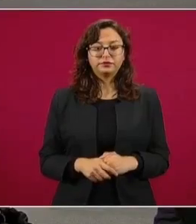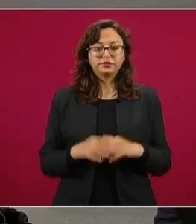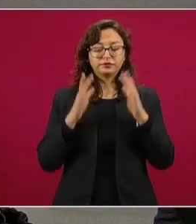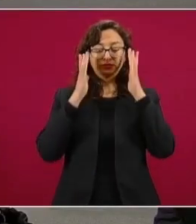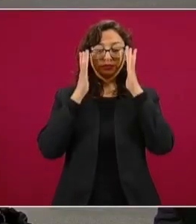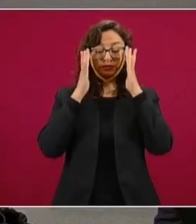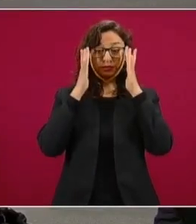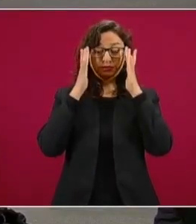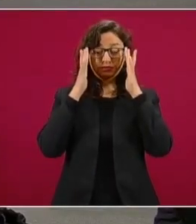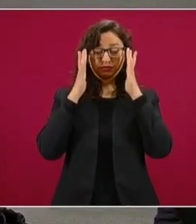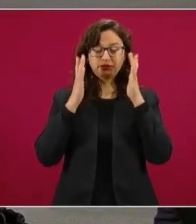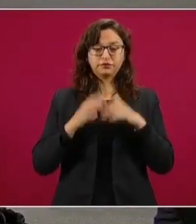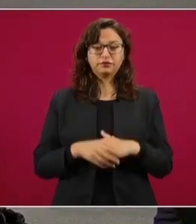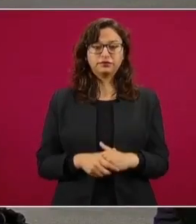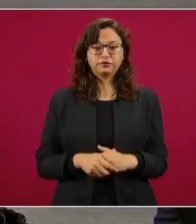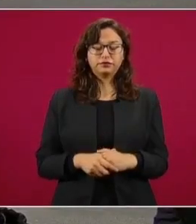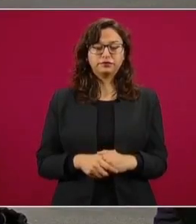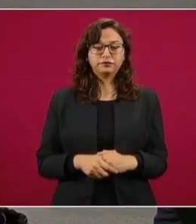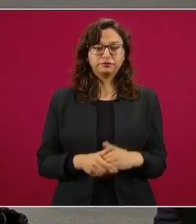Almirante, adelante.